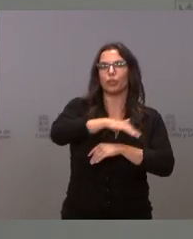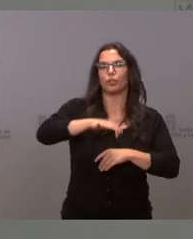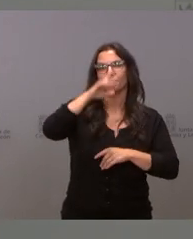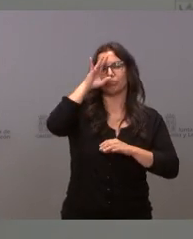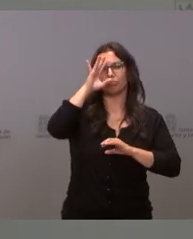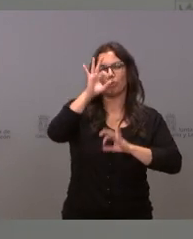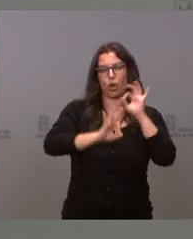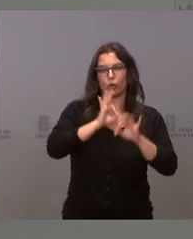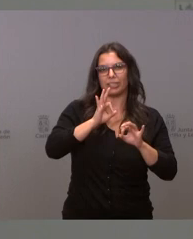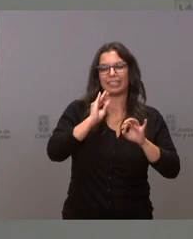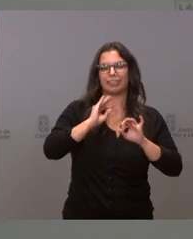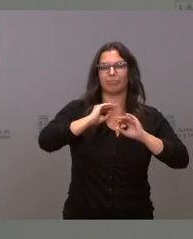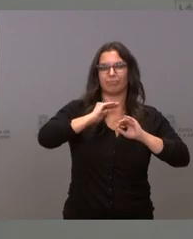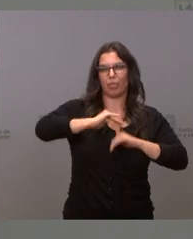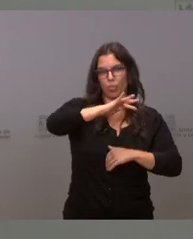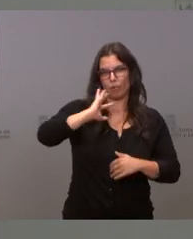en Ponferrada.